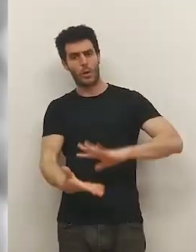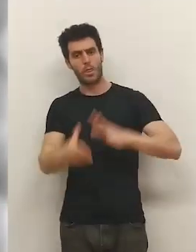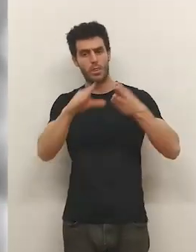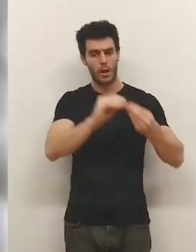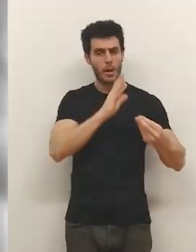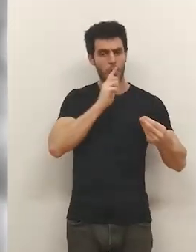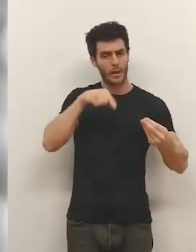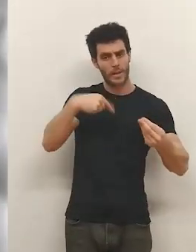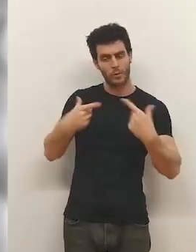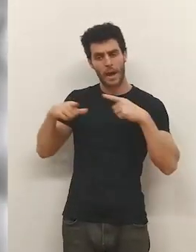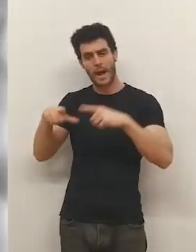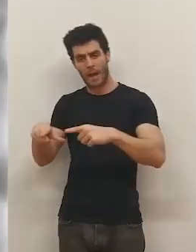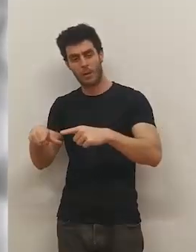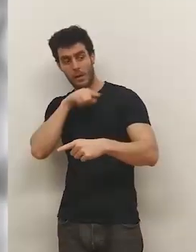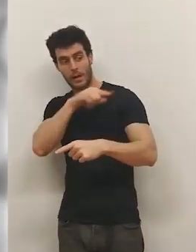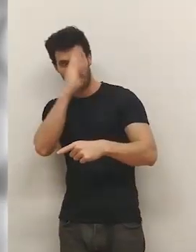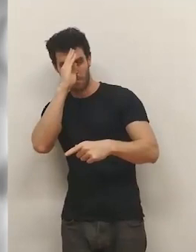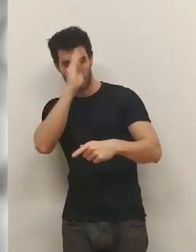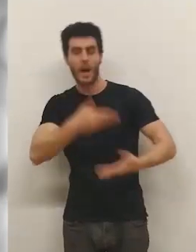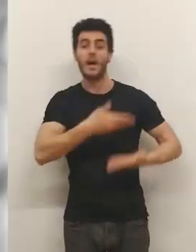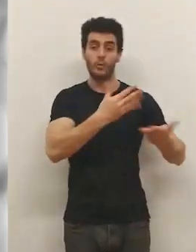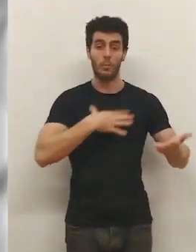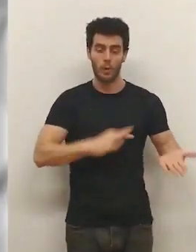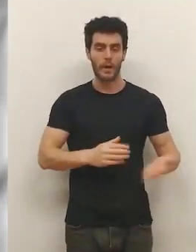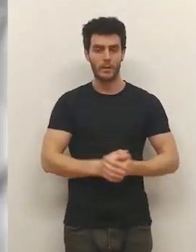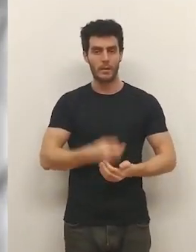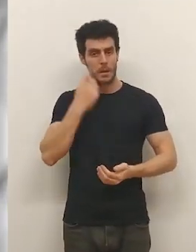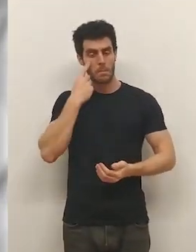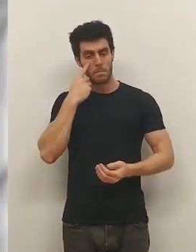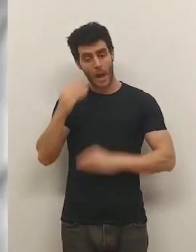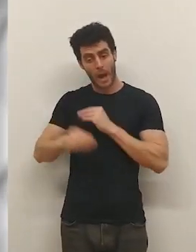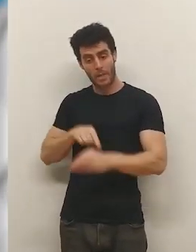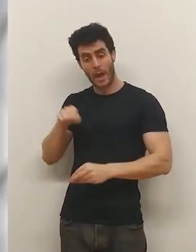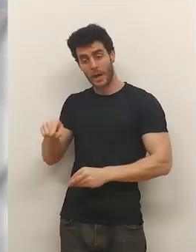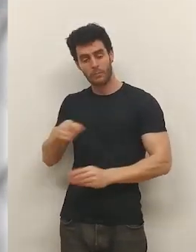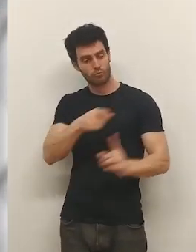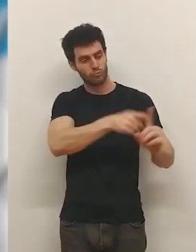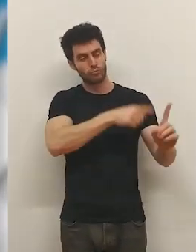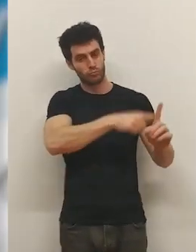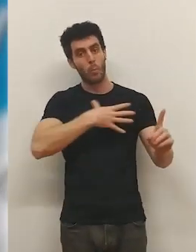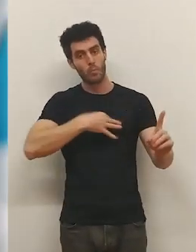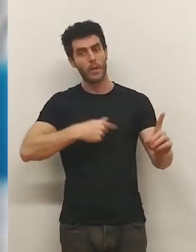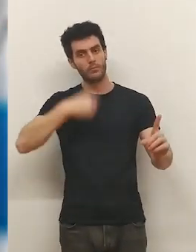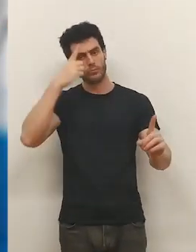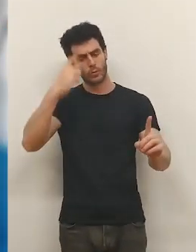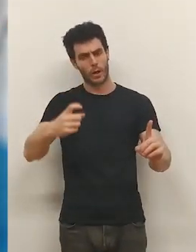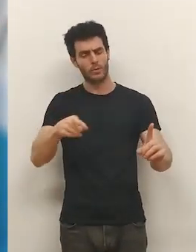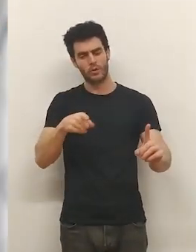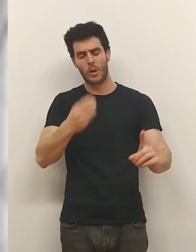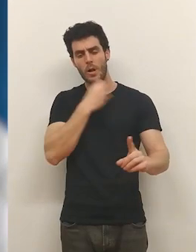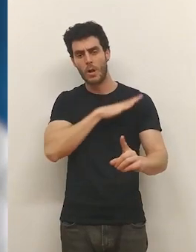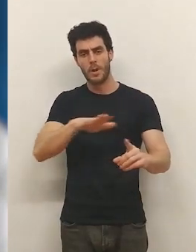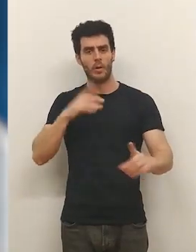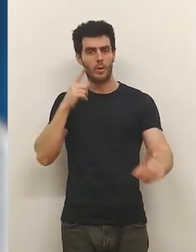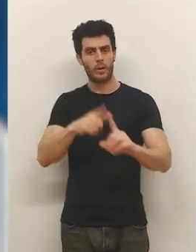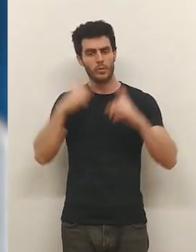lo que trabajan en el aula... ...luego se puede transferir a una ayuda directa a las personas... ...y ver que lo que hacen sirve o tiene utilidad... ...creo que es el mejor motor